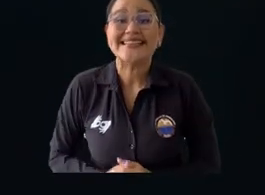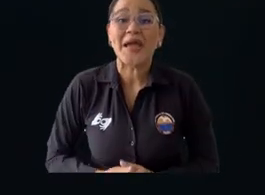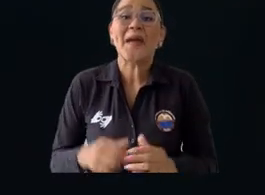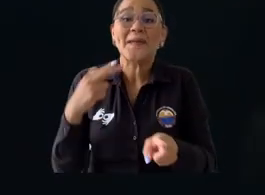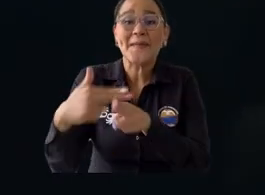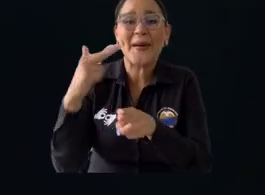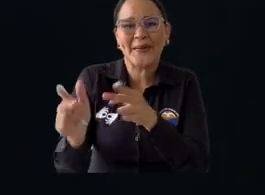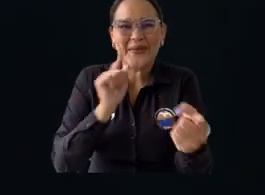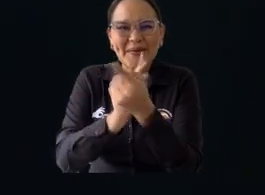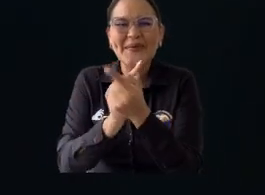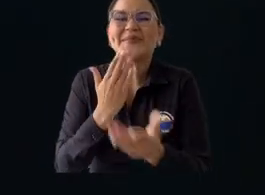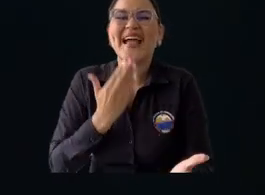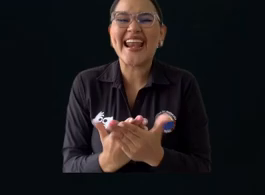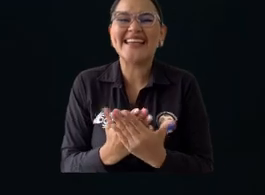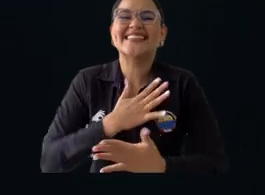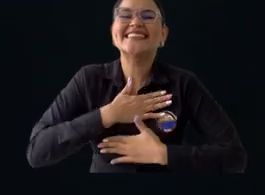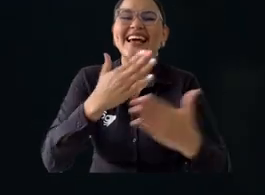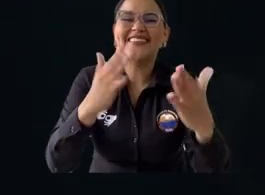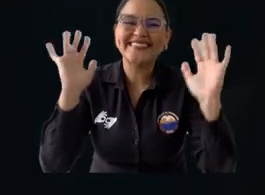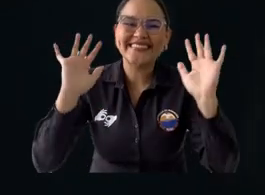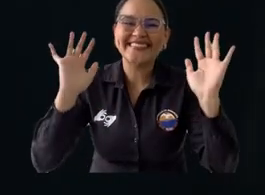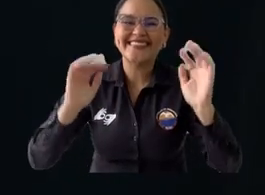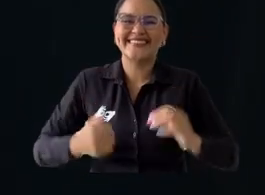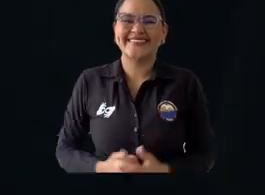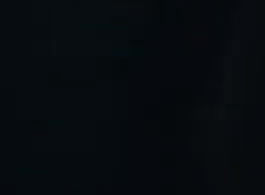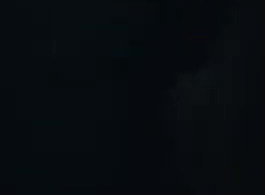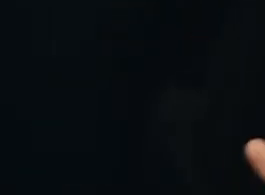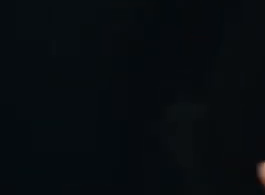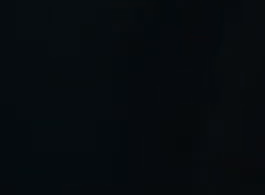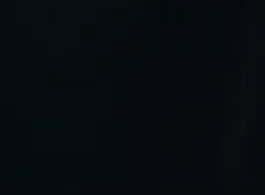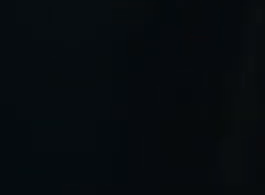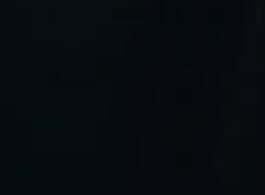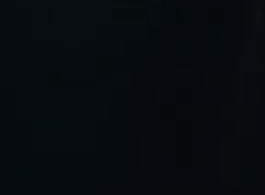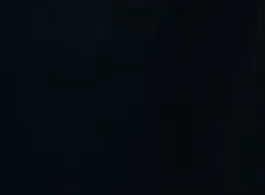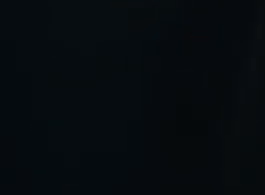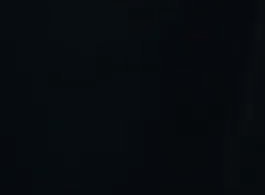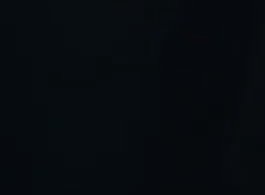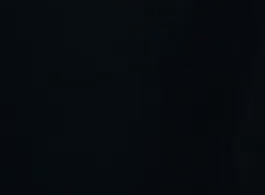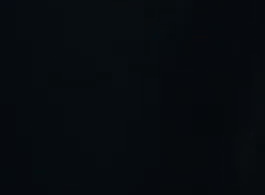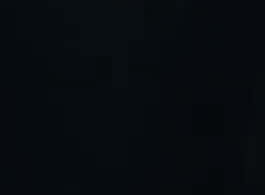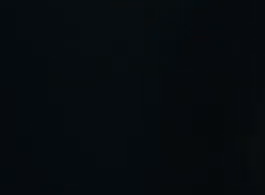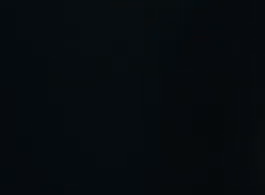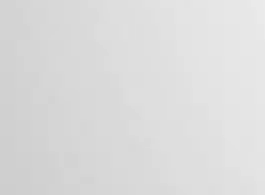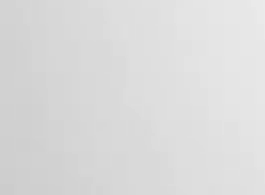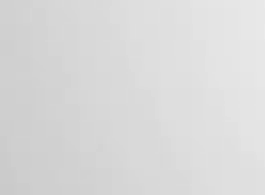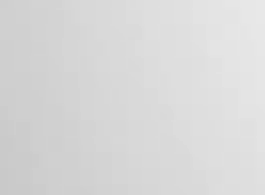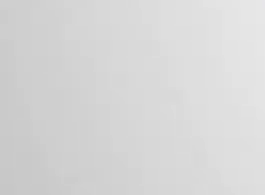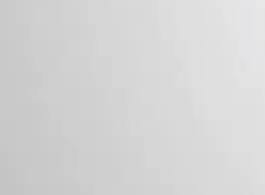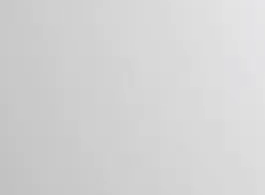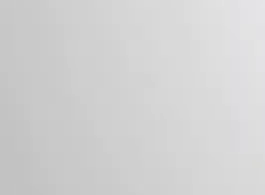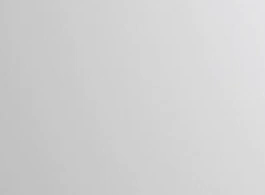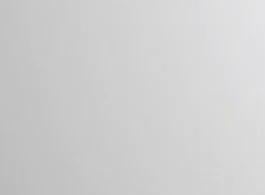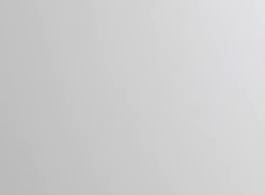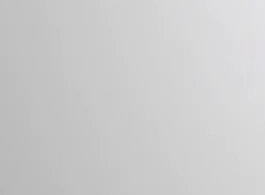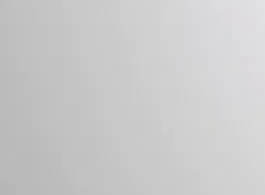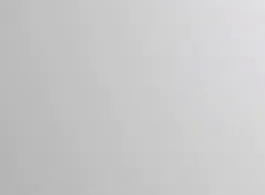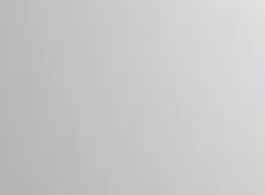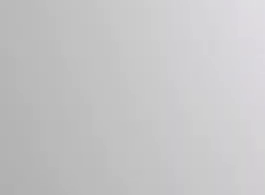nos vemos pronto en el retorno a clases nuevamente muchas gracias y un saludo en esta mañana ¡Gracias!